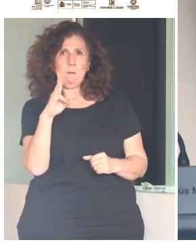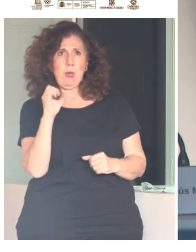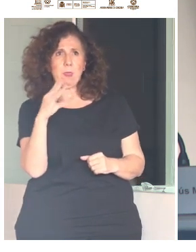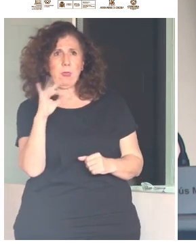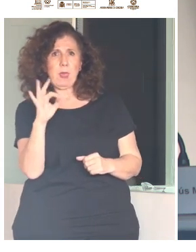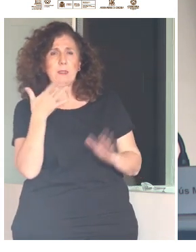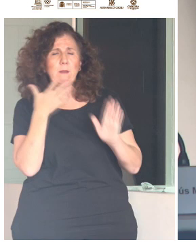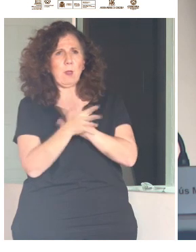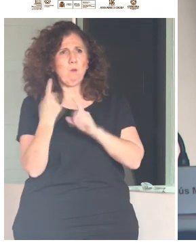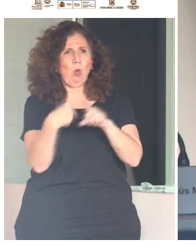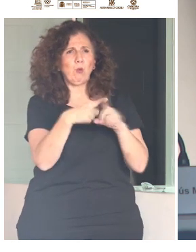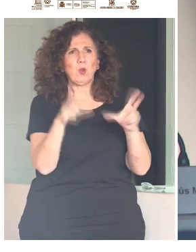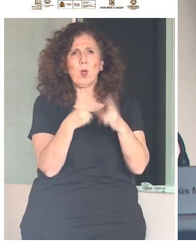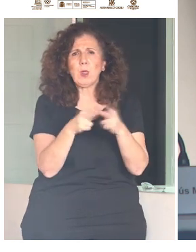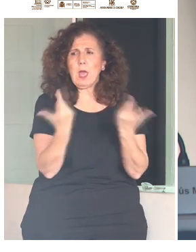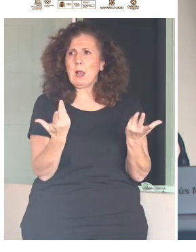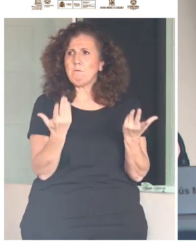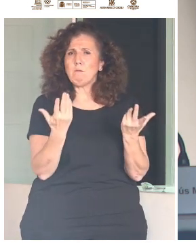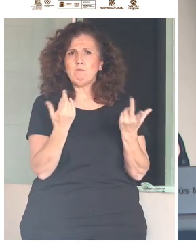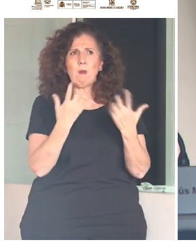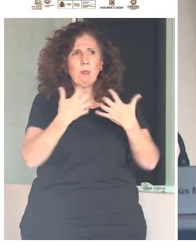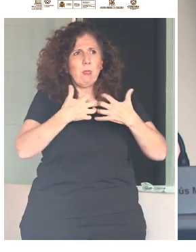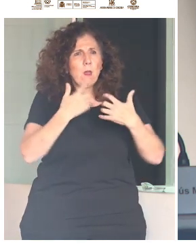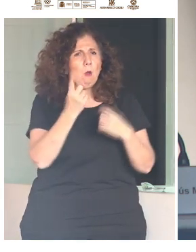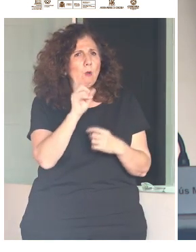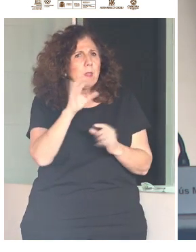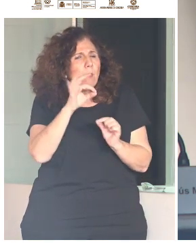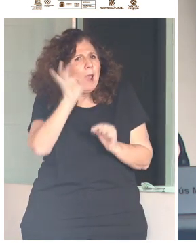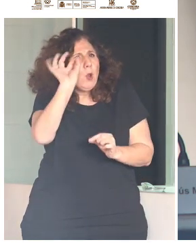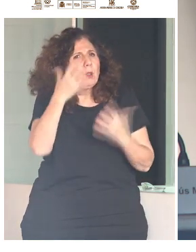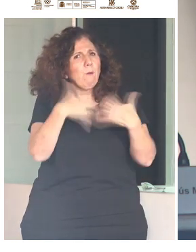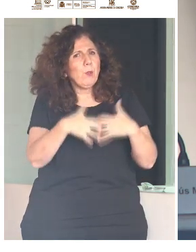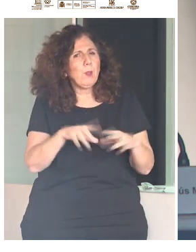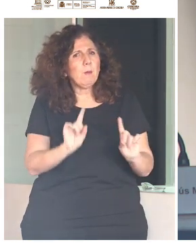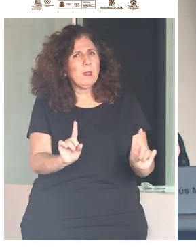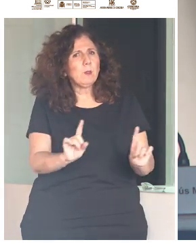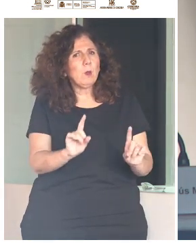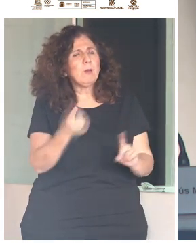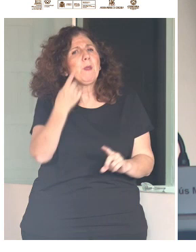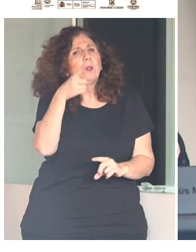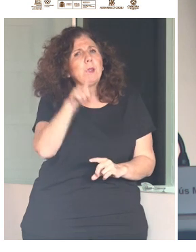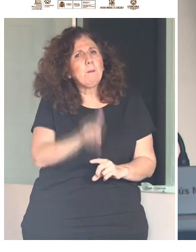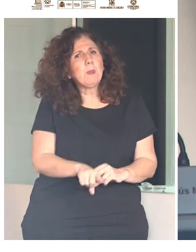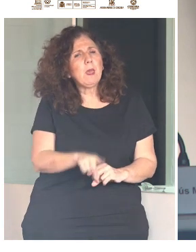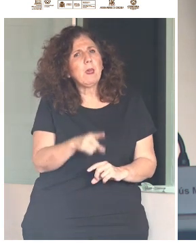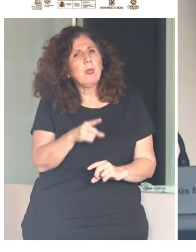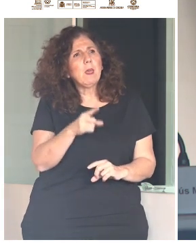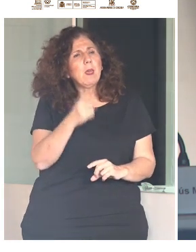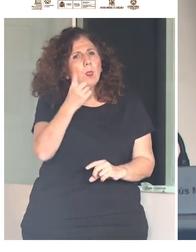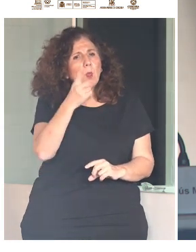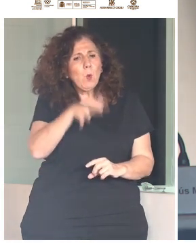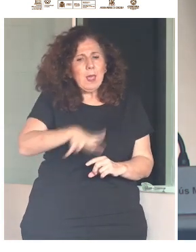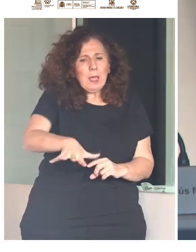de diversidad de funcionamiento, pero sobre todo de un entorno que limita,